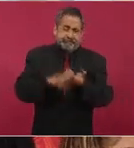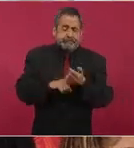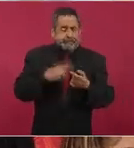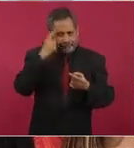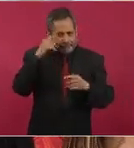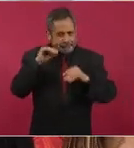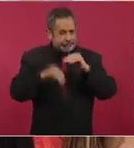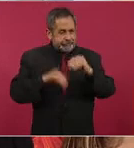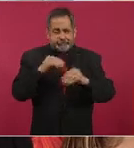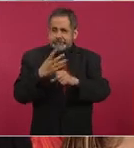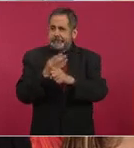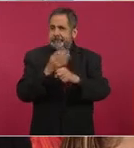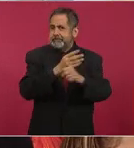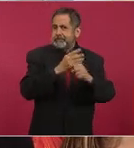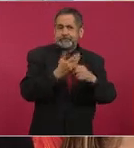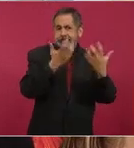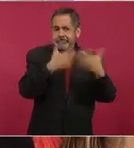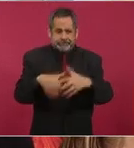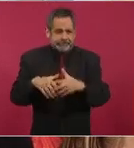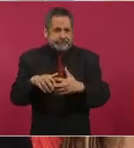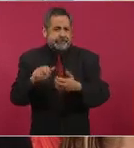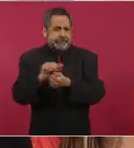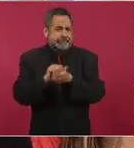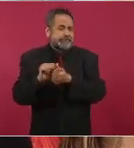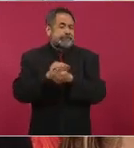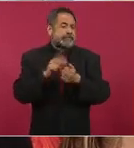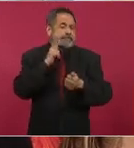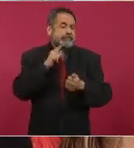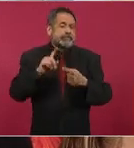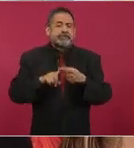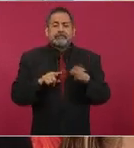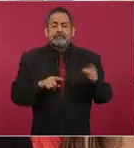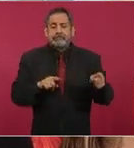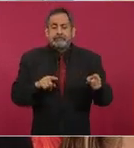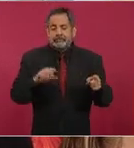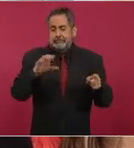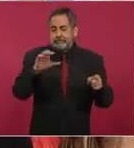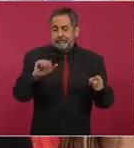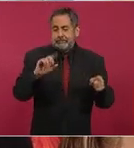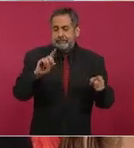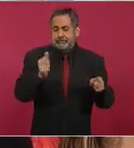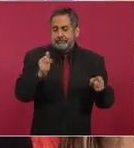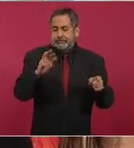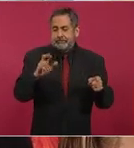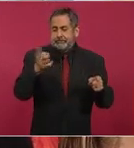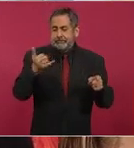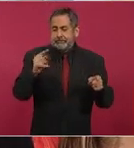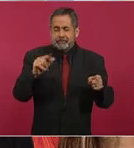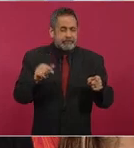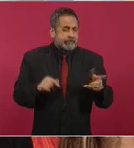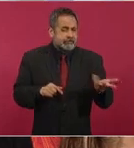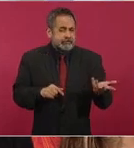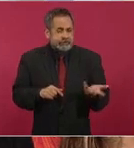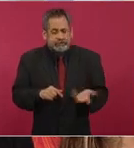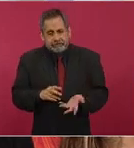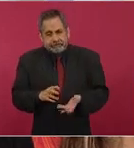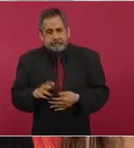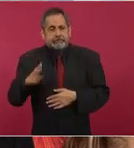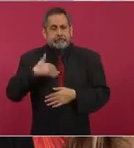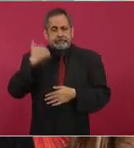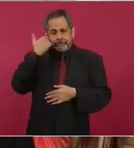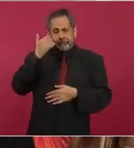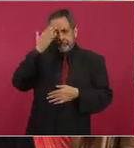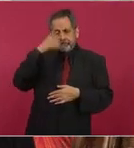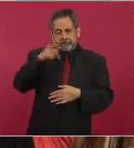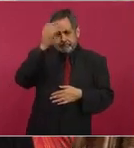reconfiguración de la refinería de Cadereyta entonces yo quisiera saber